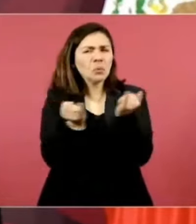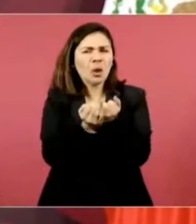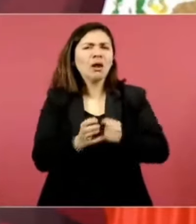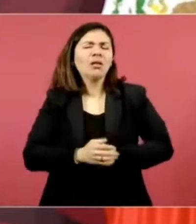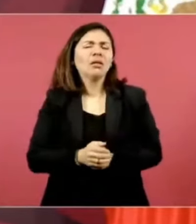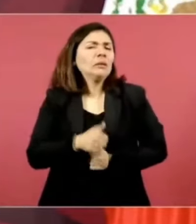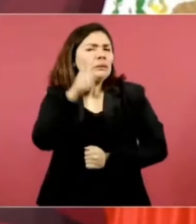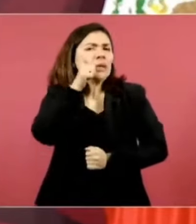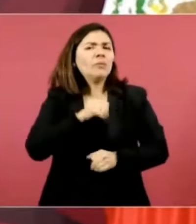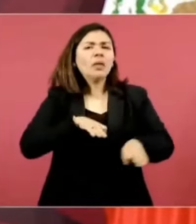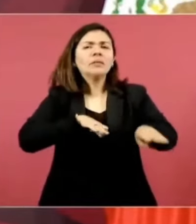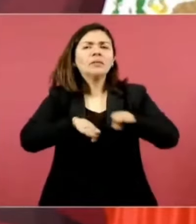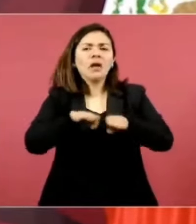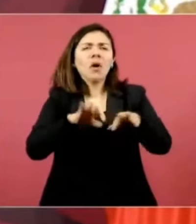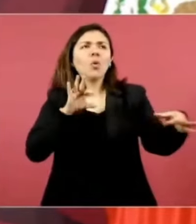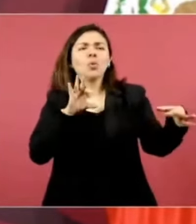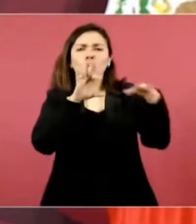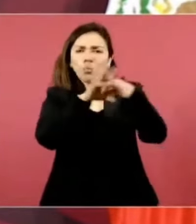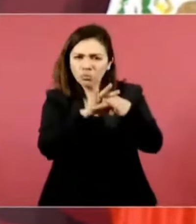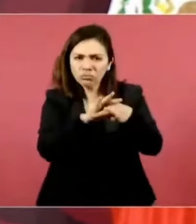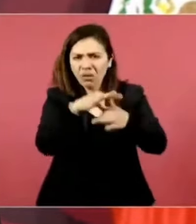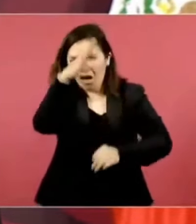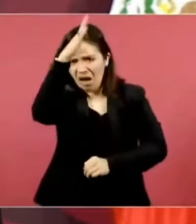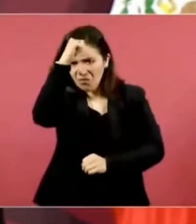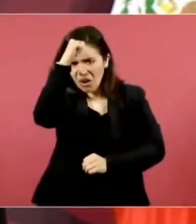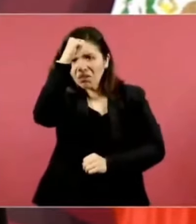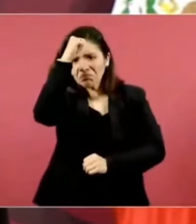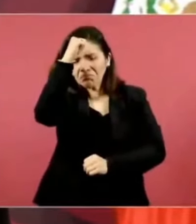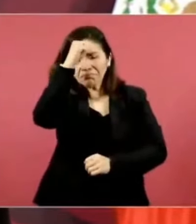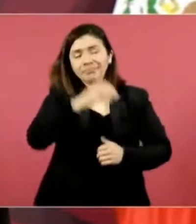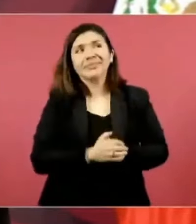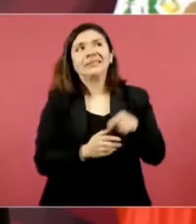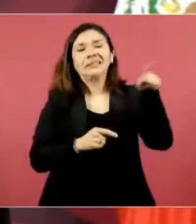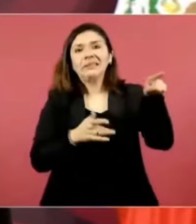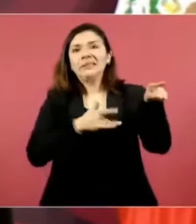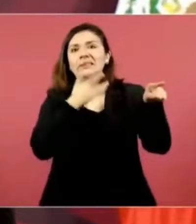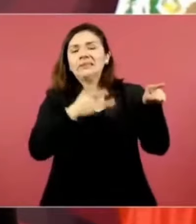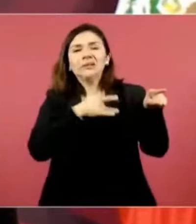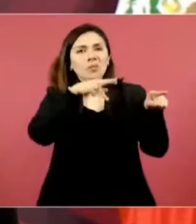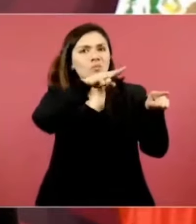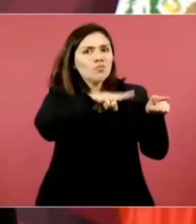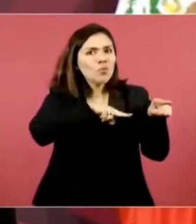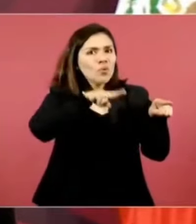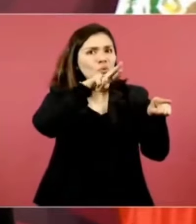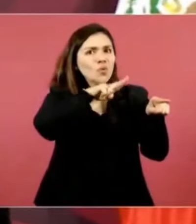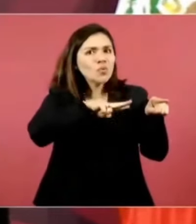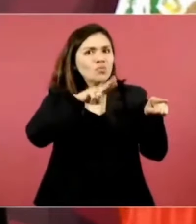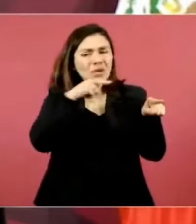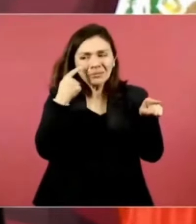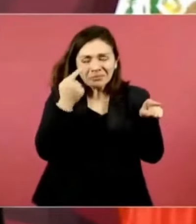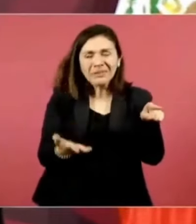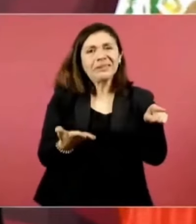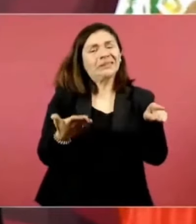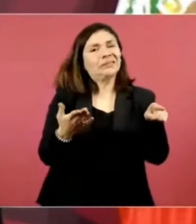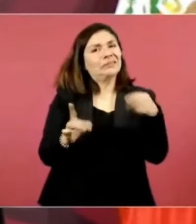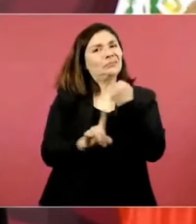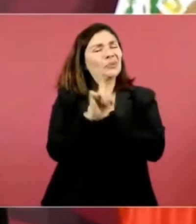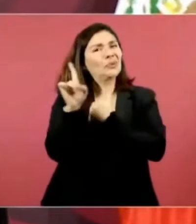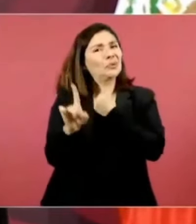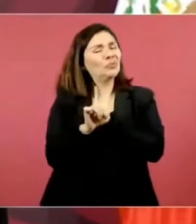trabajado de manera coordinada y que le preocupaba lo que estaba sucediendo. Entonces,